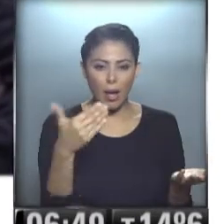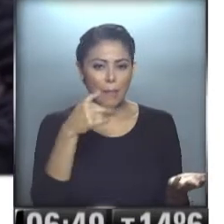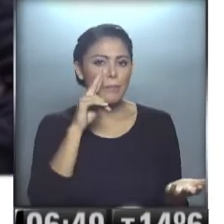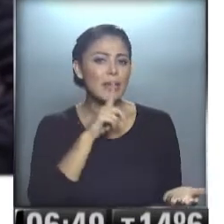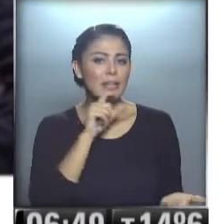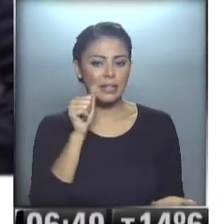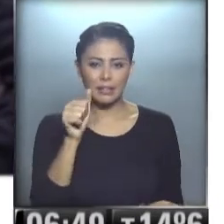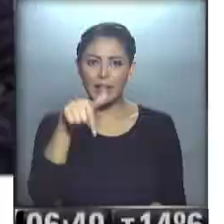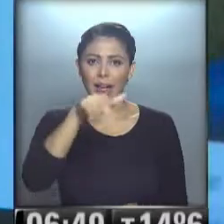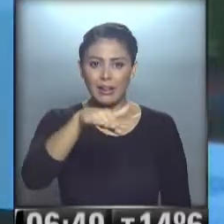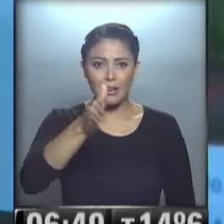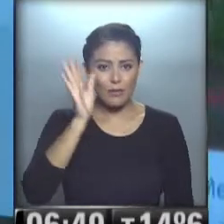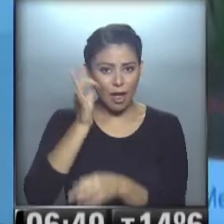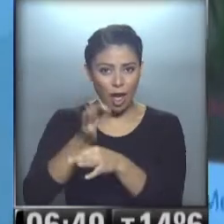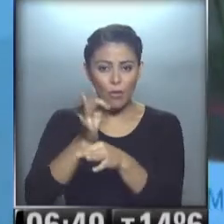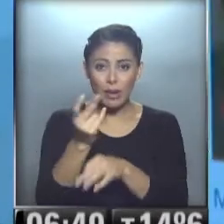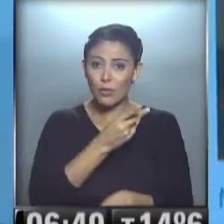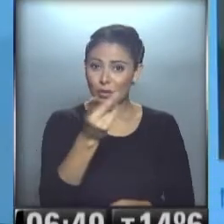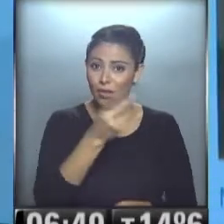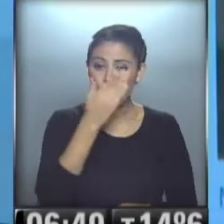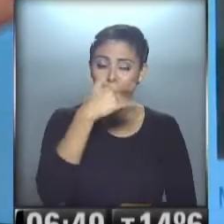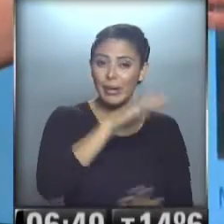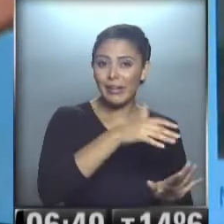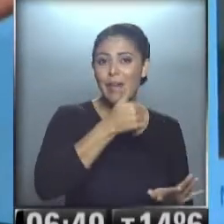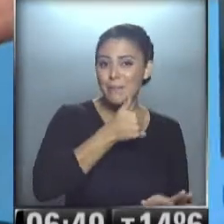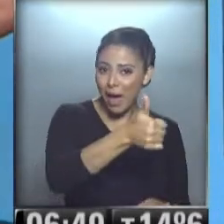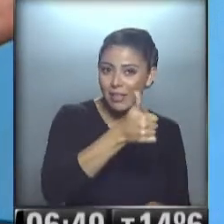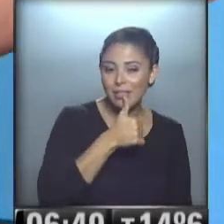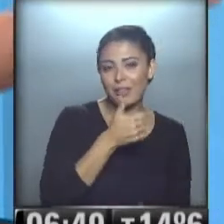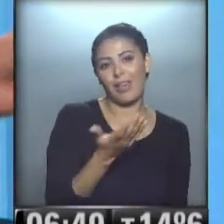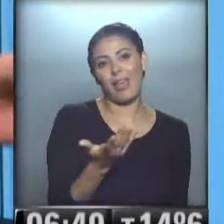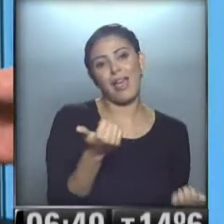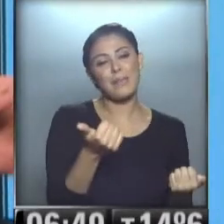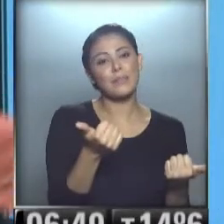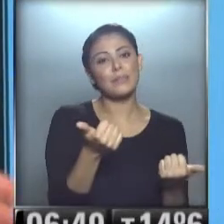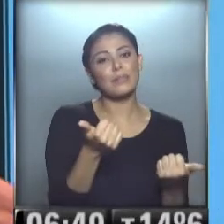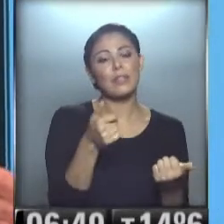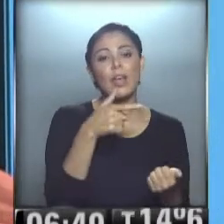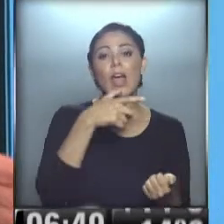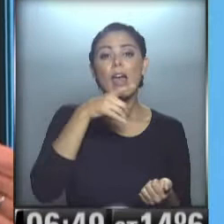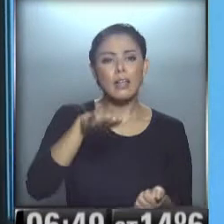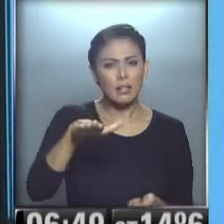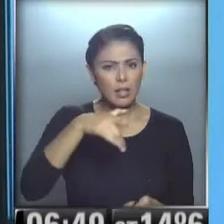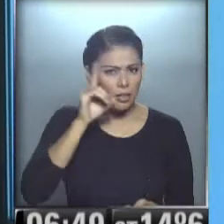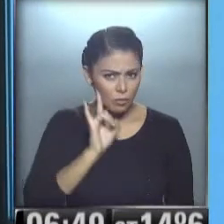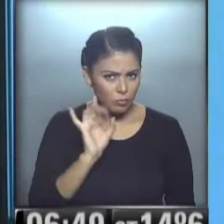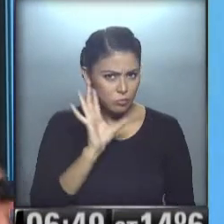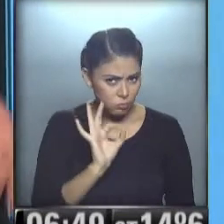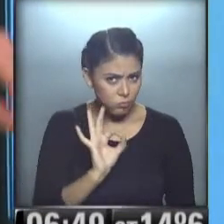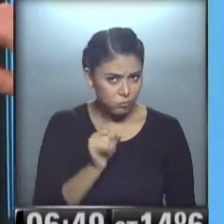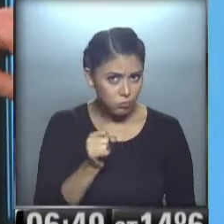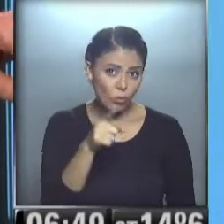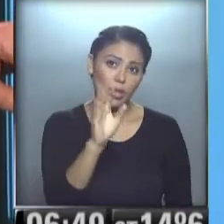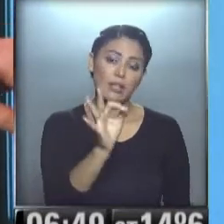...despiden a Gabriel, se va al cole y te ponen a tomar unos matecitos... ...así que mirá vos... ...y desayunó, eh... ...porque ustedes